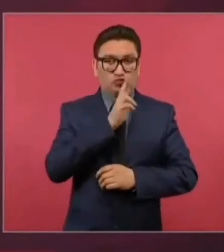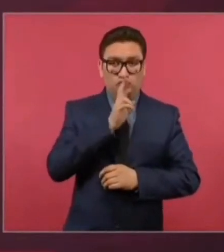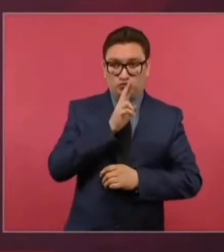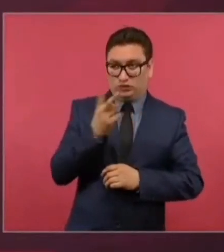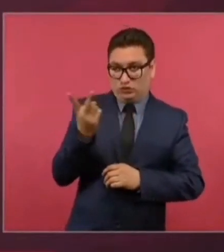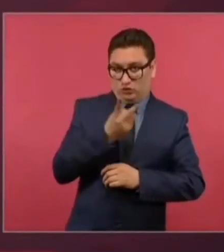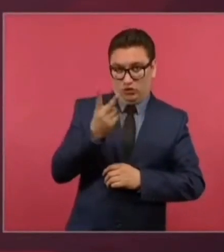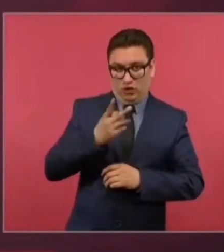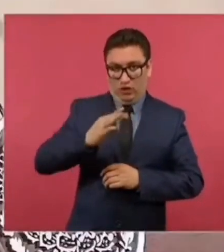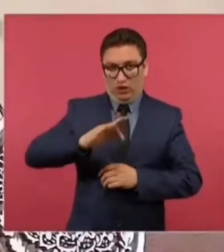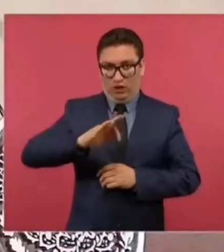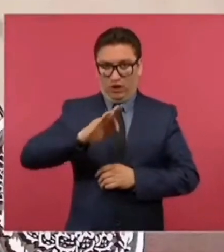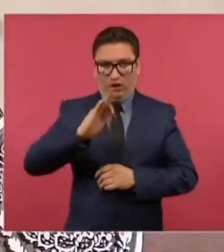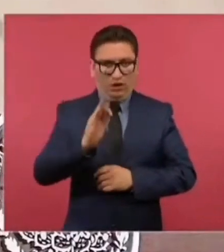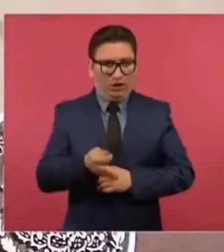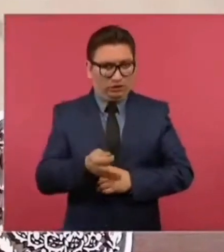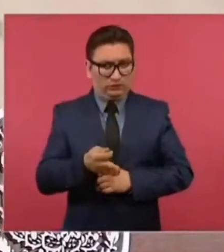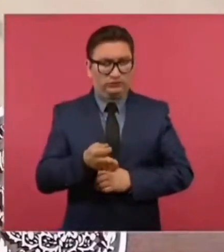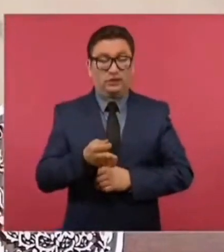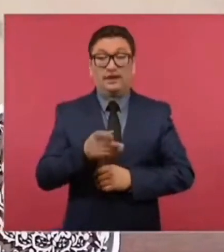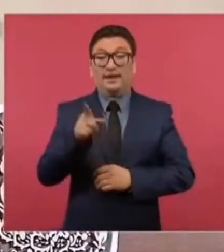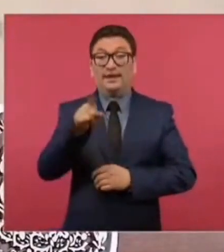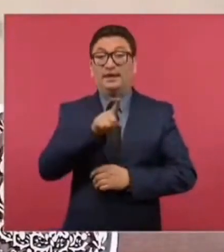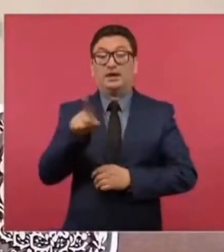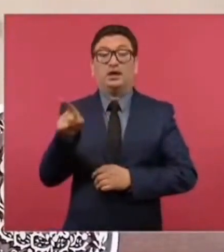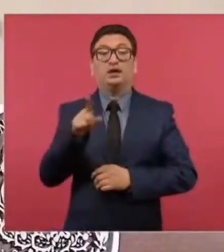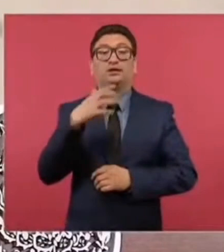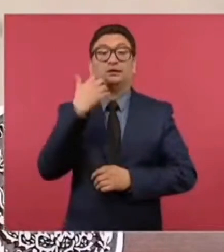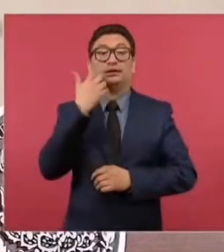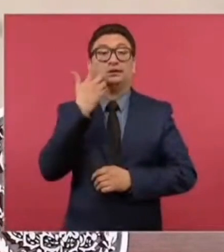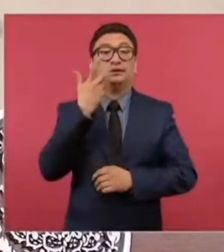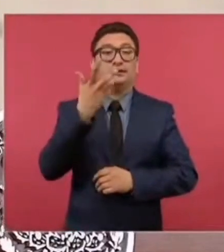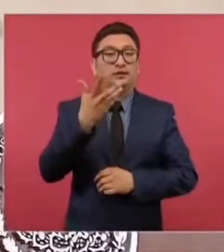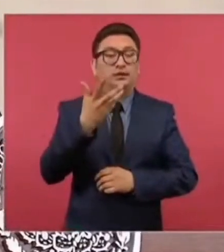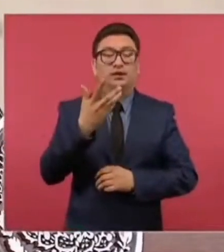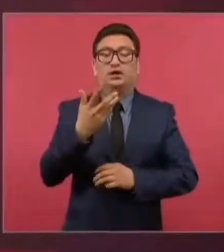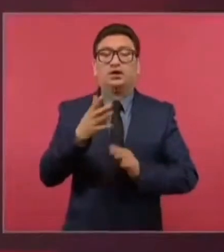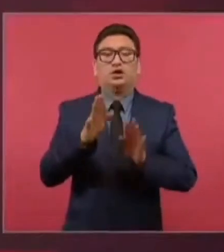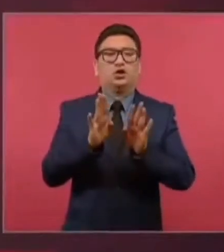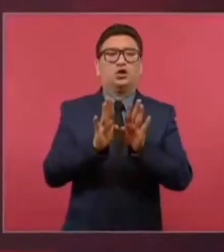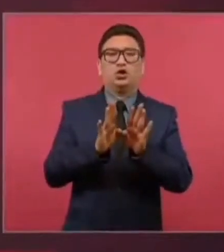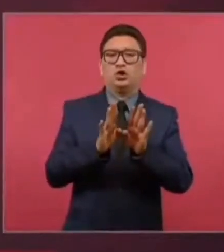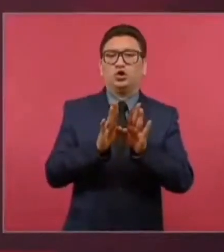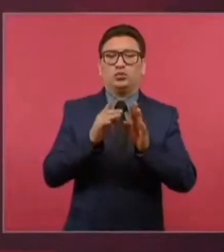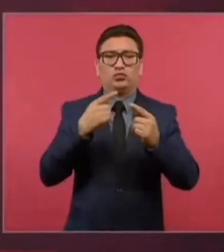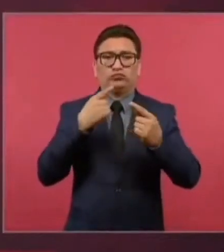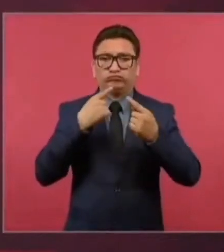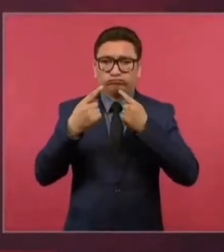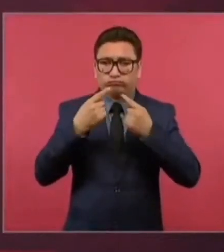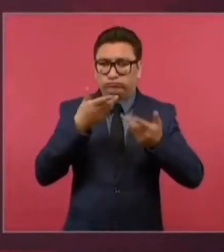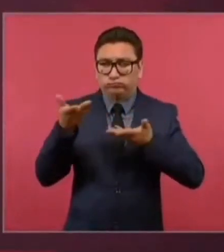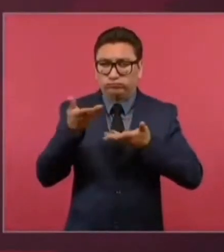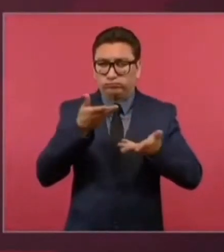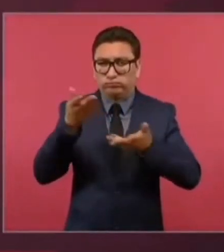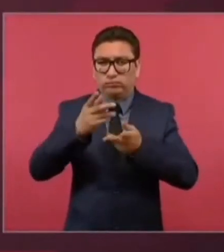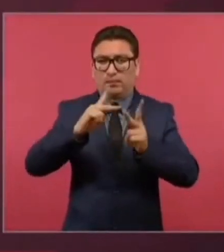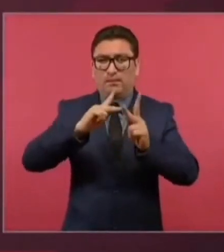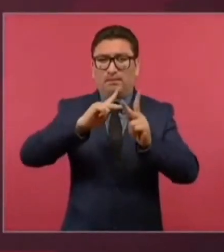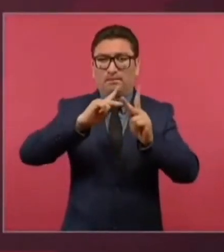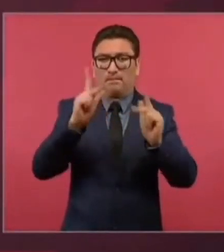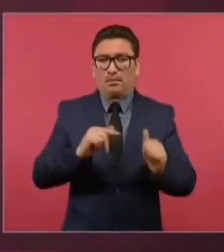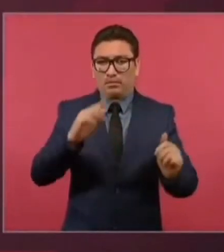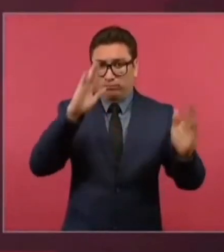de buscar opciones para alcanzar la paz en ese